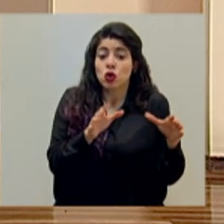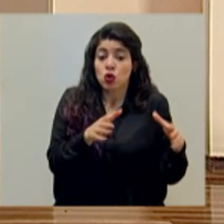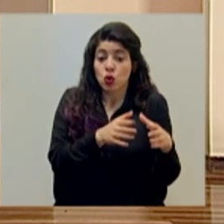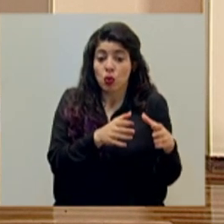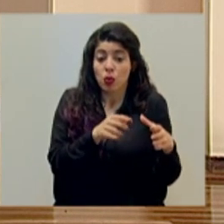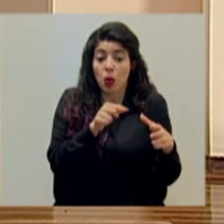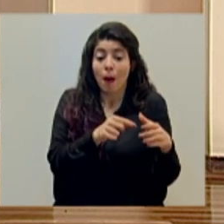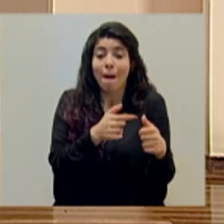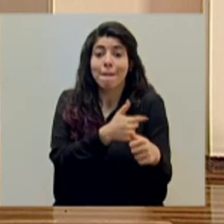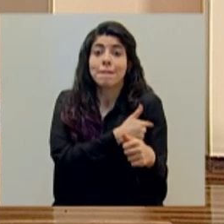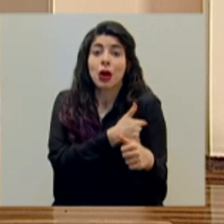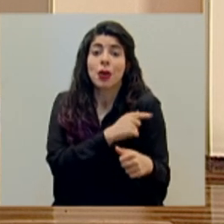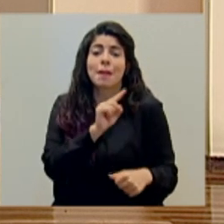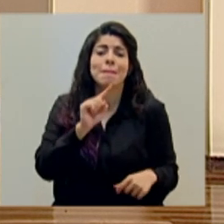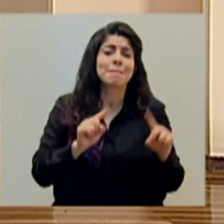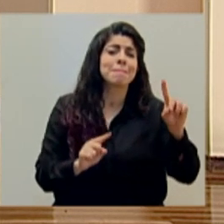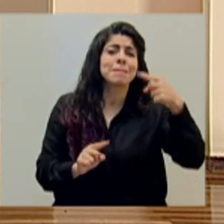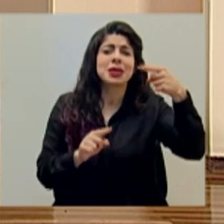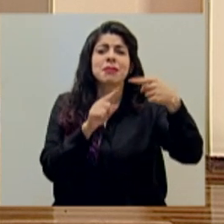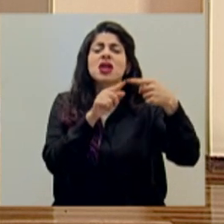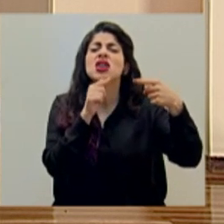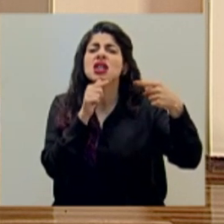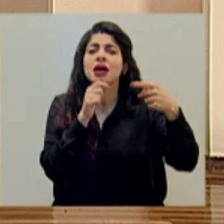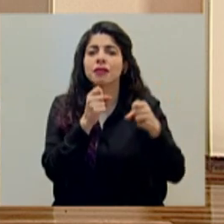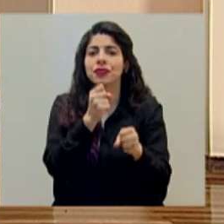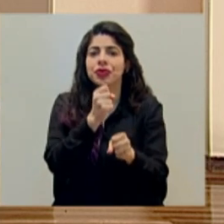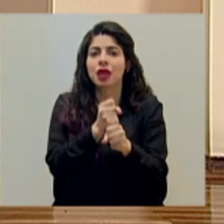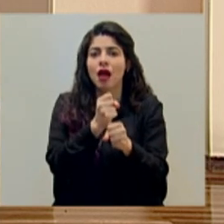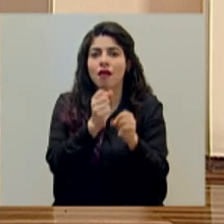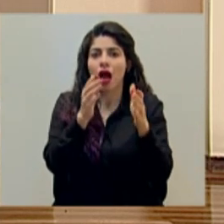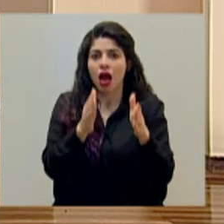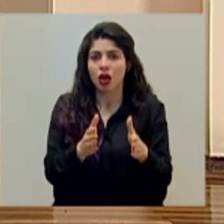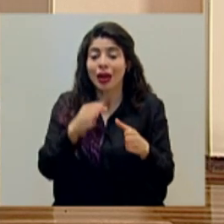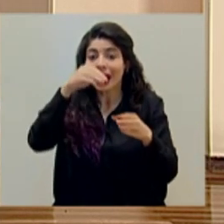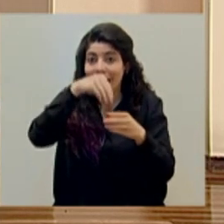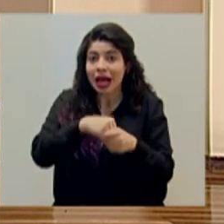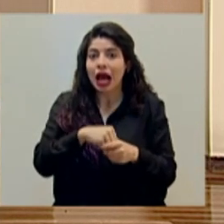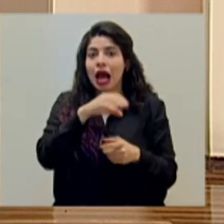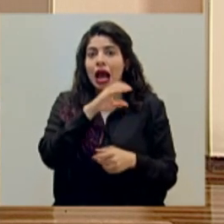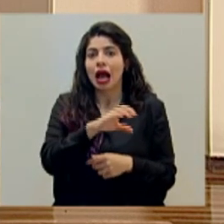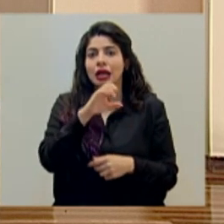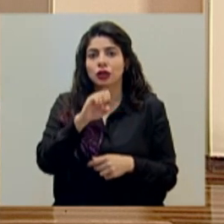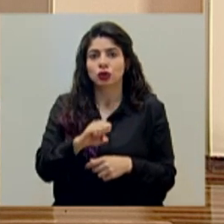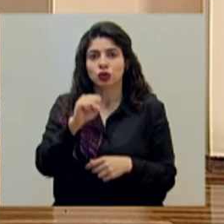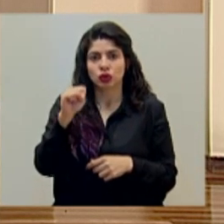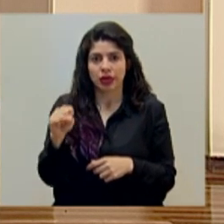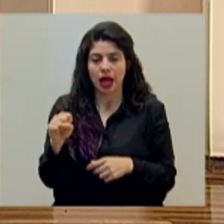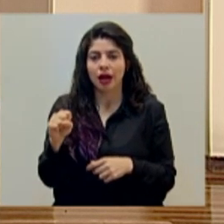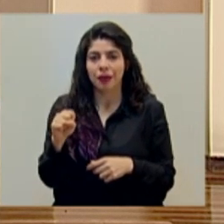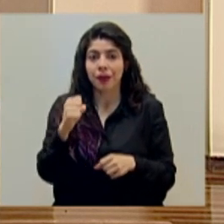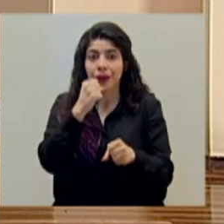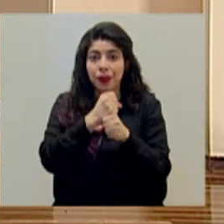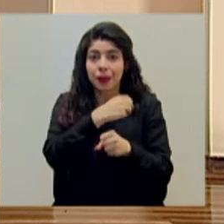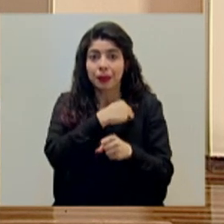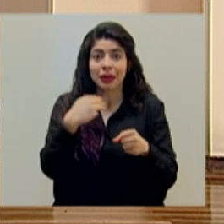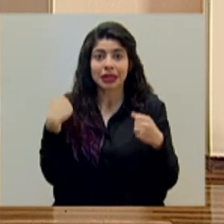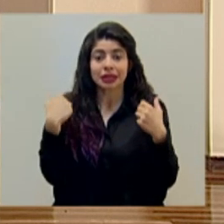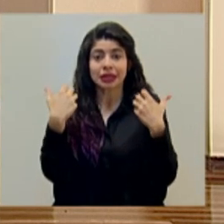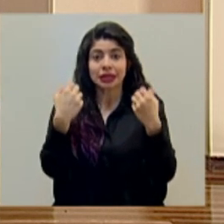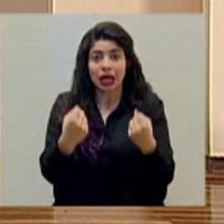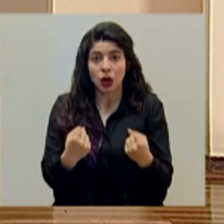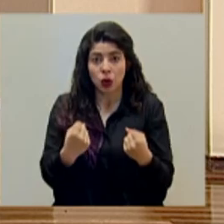son las personas que son trabajadores de la Caja Costarricense de Seguro Social, del Ministerio de Salud,